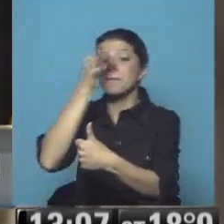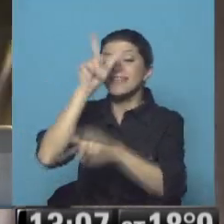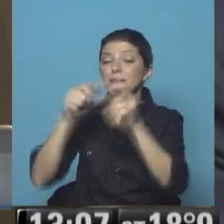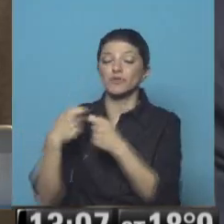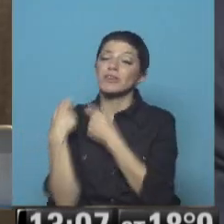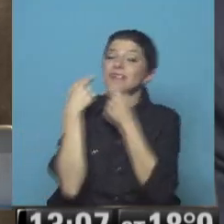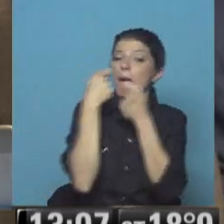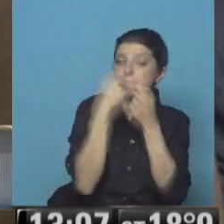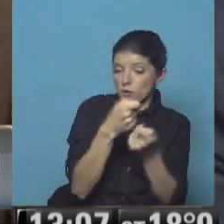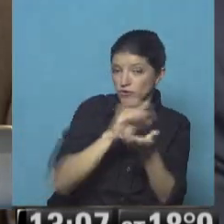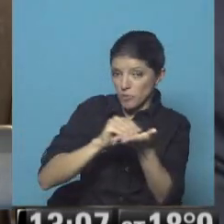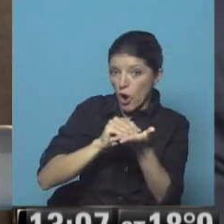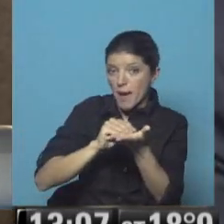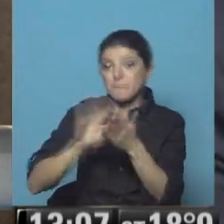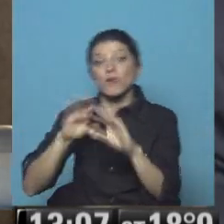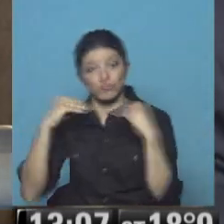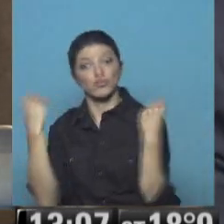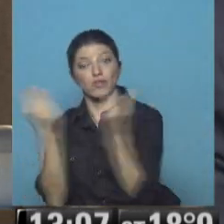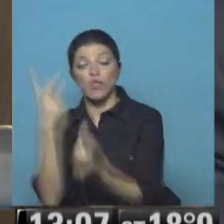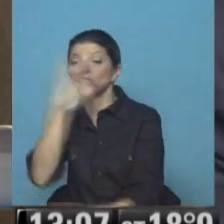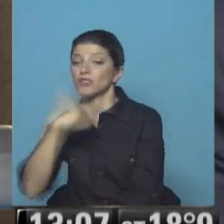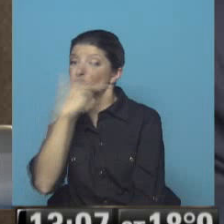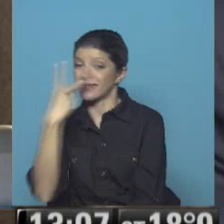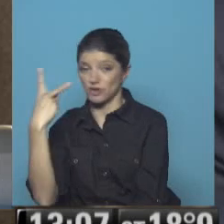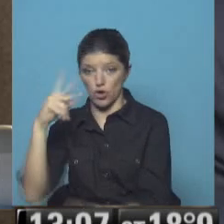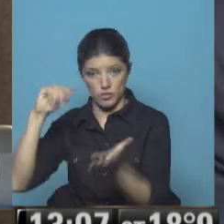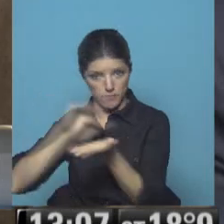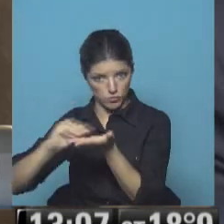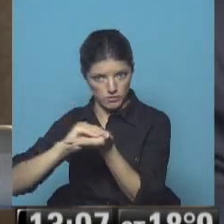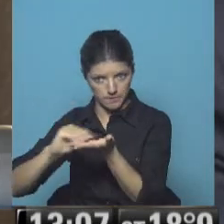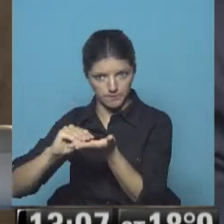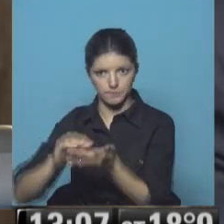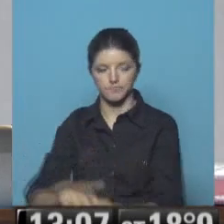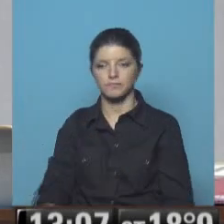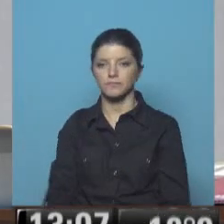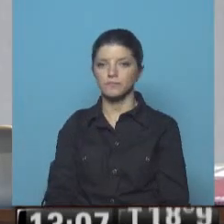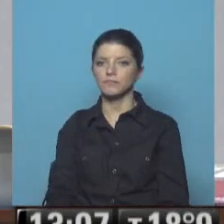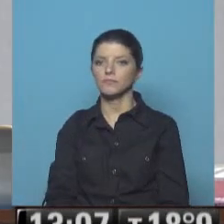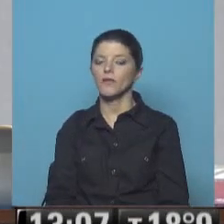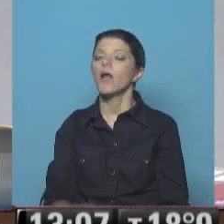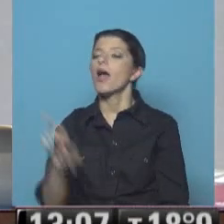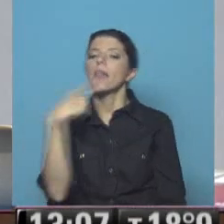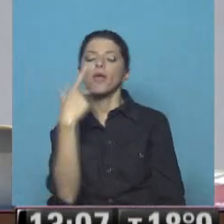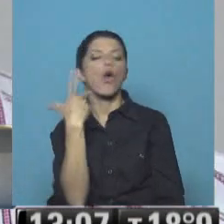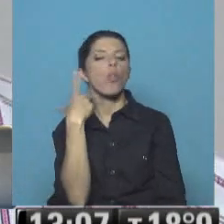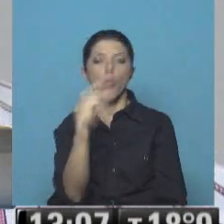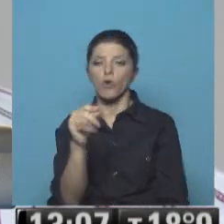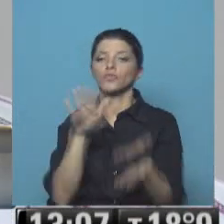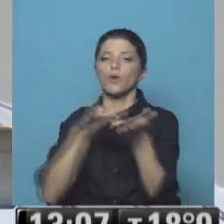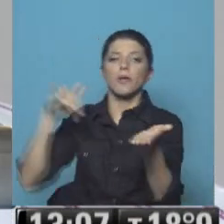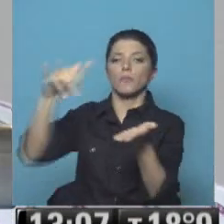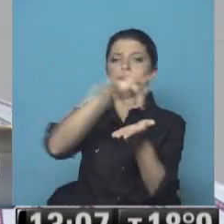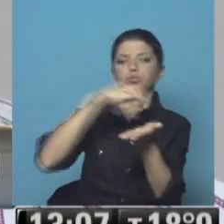20 de los 232 diputados de su partido. Su rechazo a la ofensiva aérea sobre el Estado